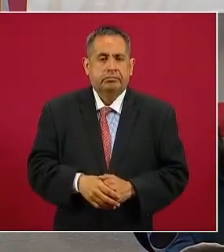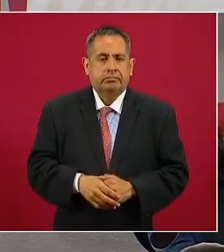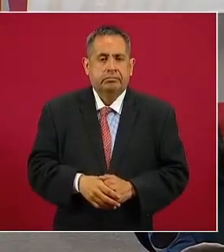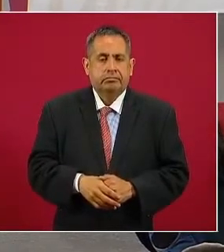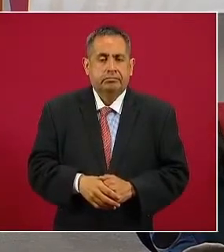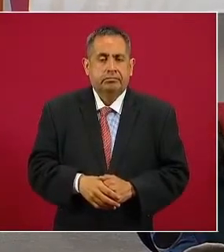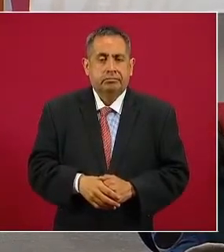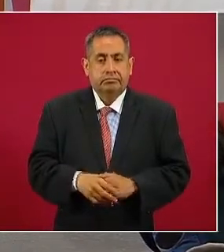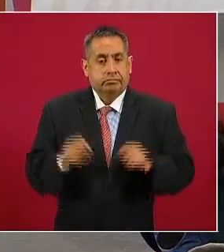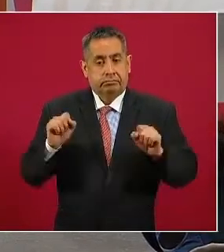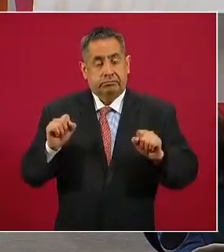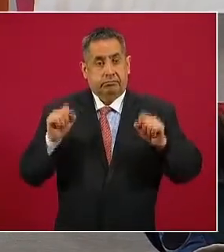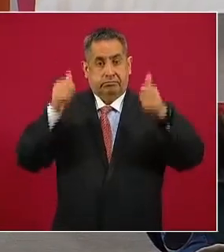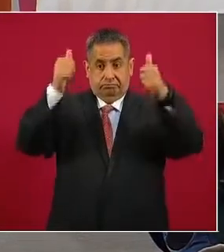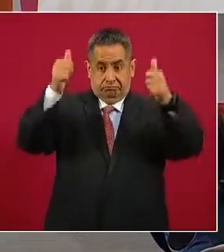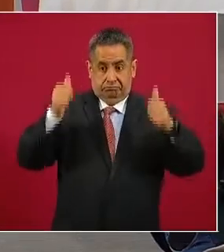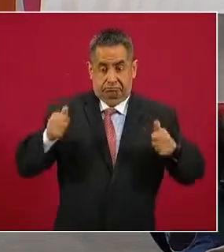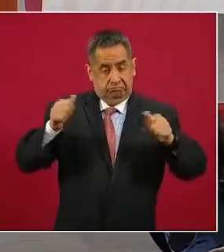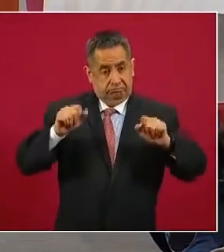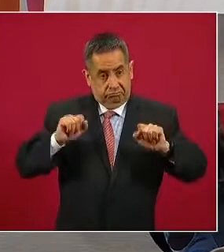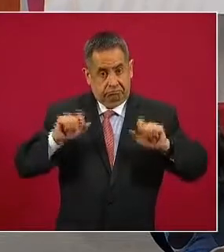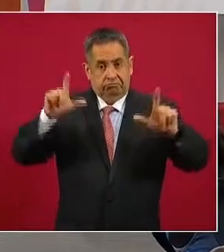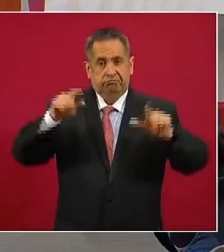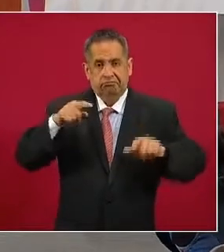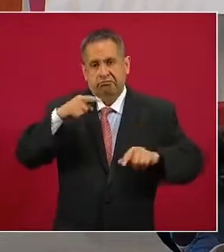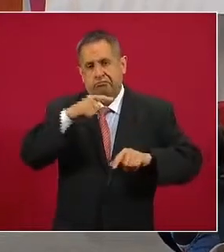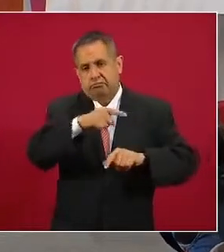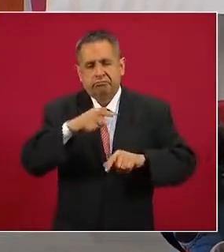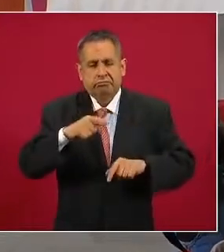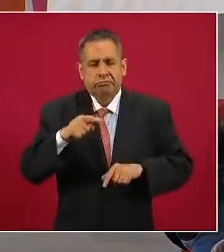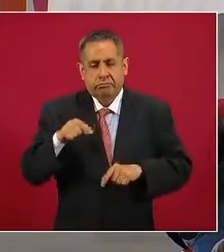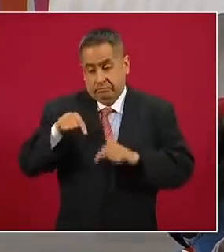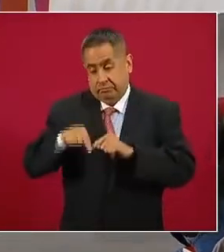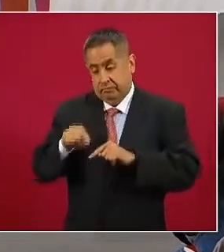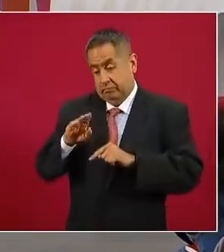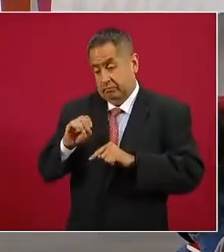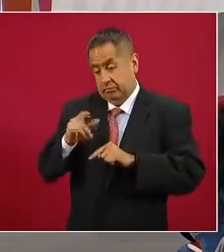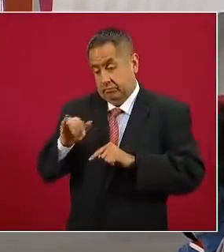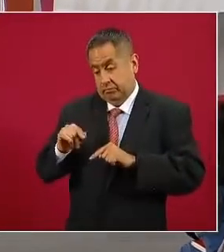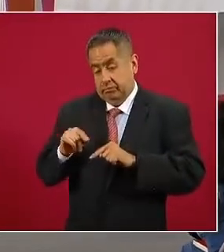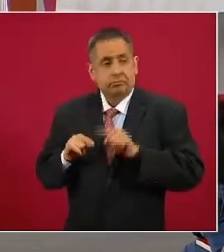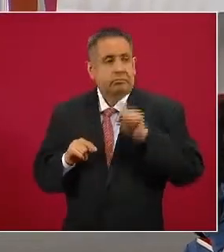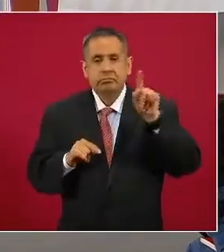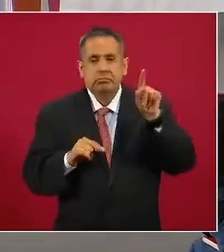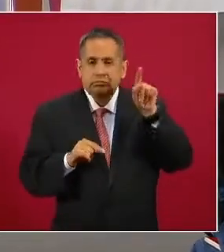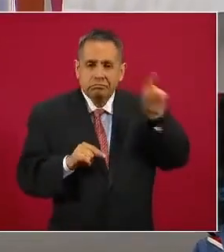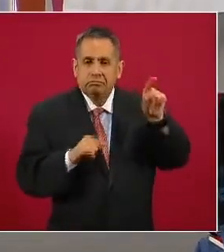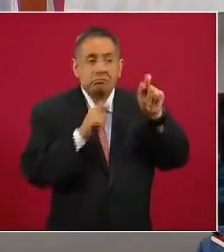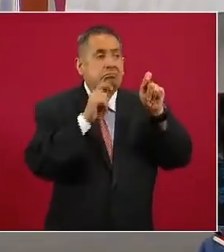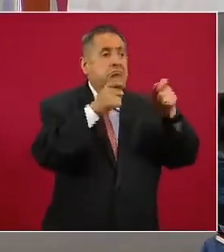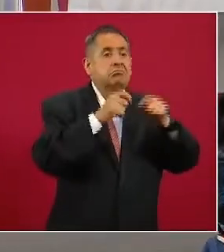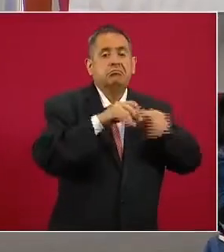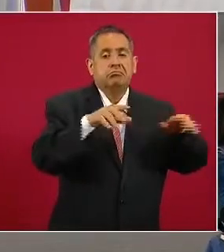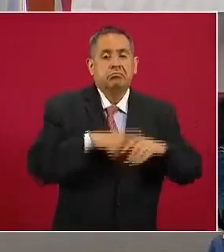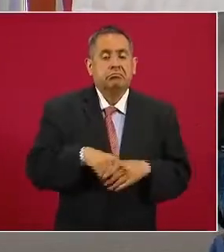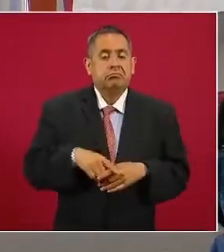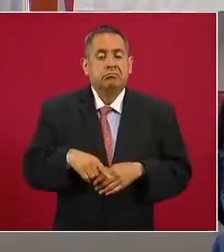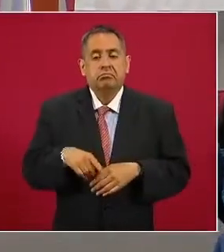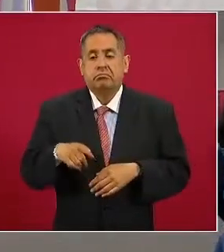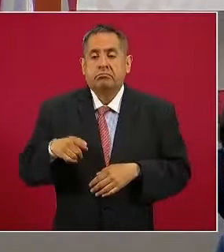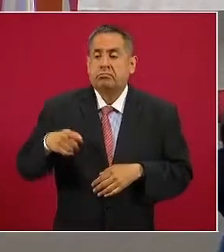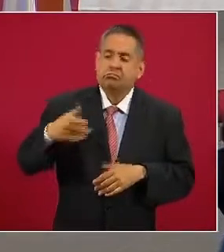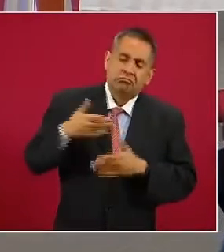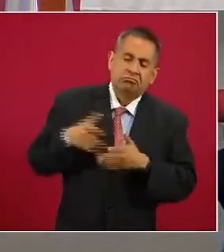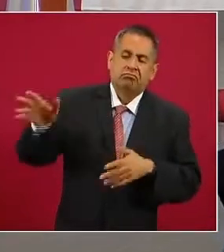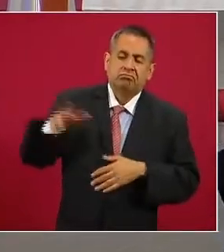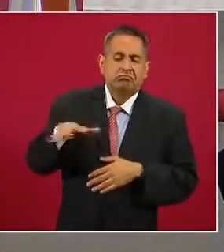si esta es una manta que apareció ese día mientras estaban los sucesos de la boquilla en Ahumada que dice fuera no los queremos